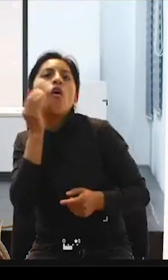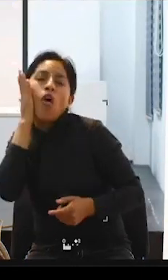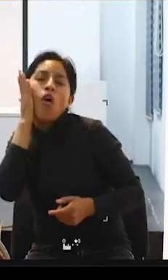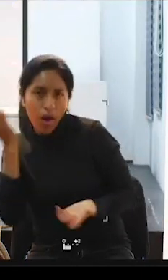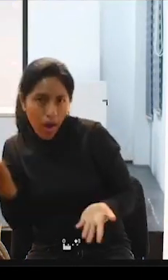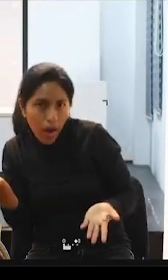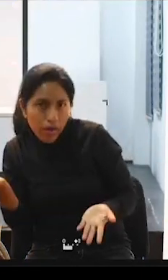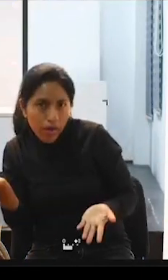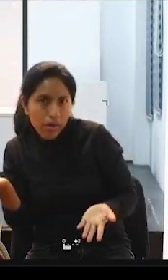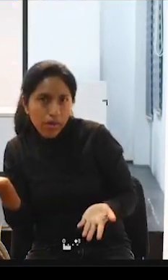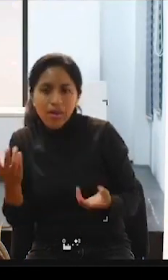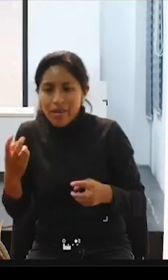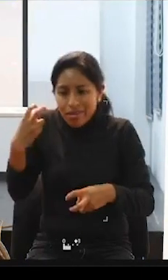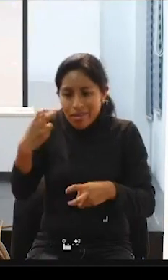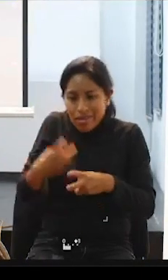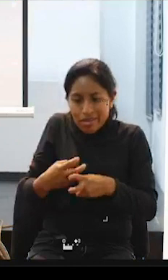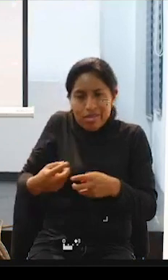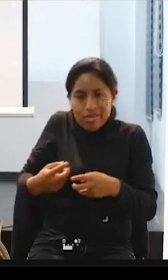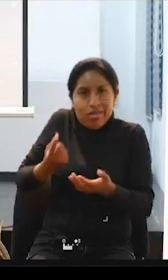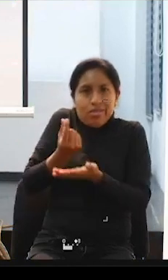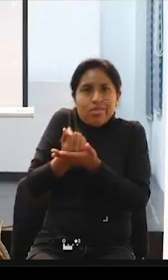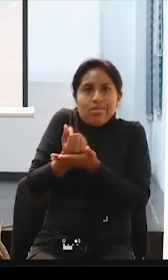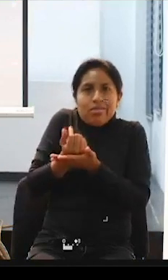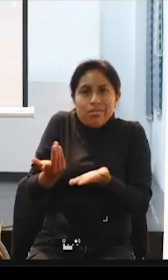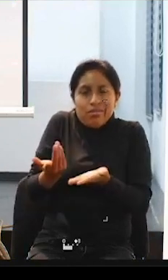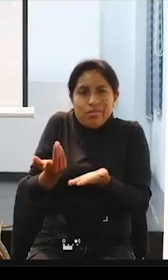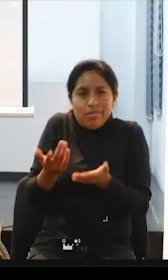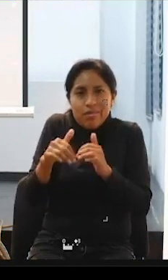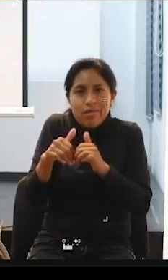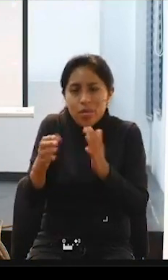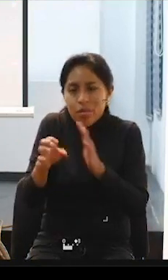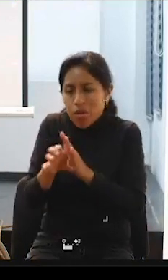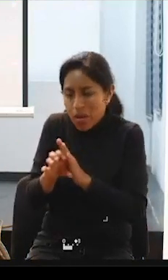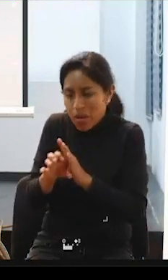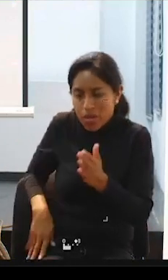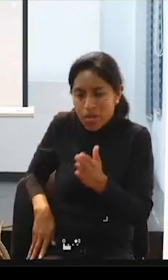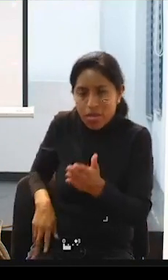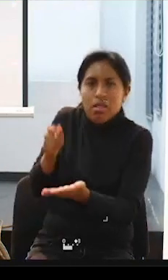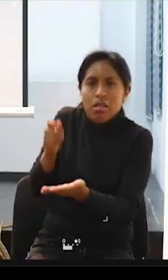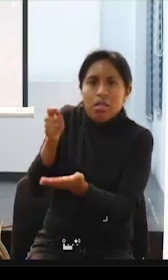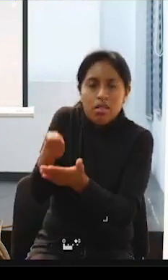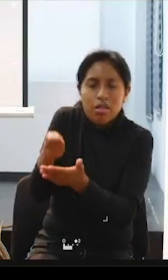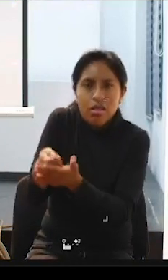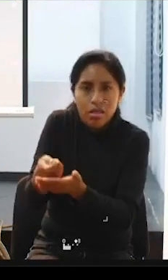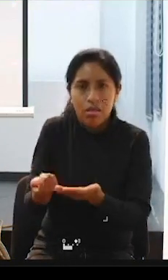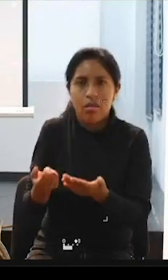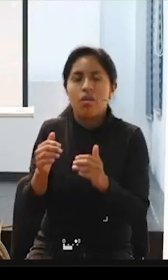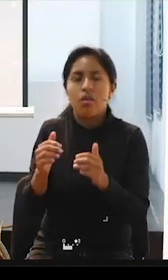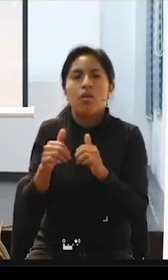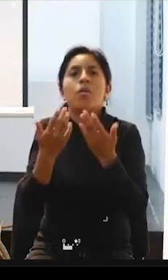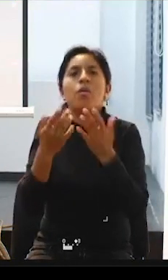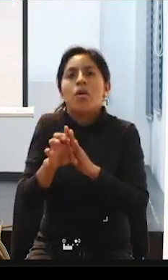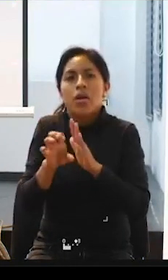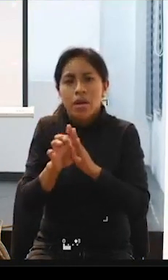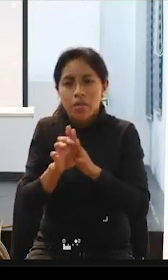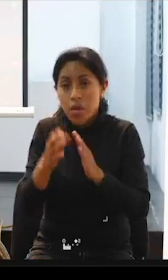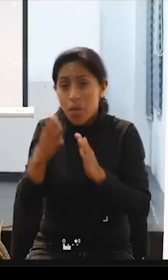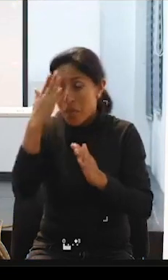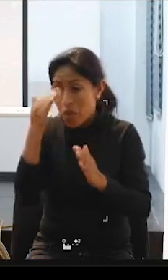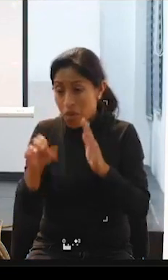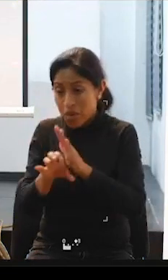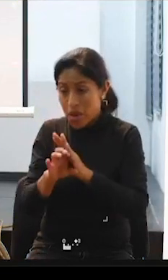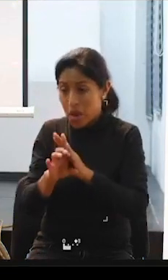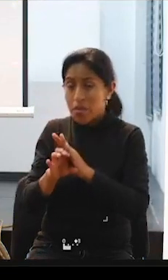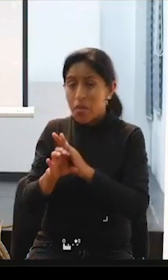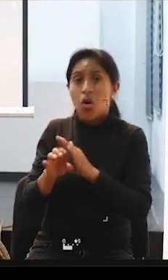muy difícil, tanto económicamente, si cobras una pensión no contributiva, como físicamente, porque los pisos no estaban